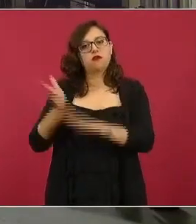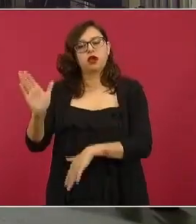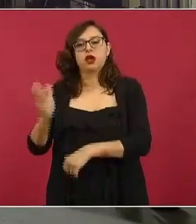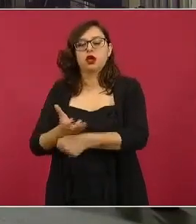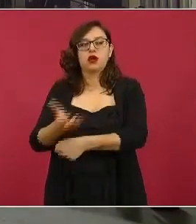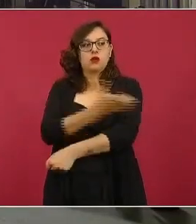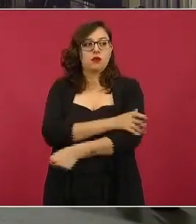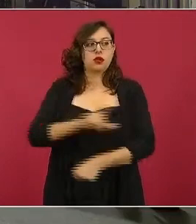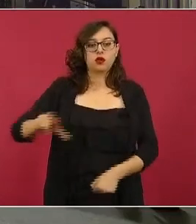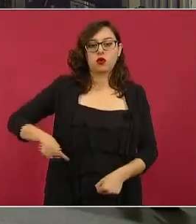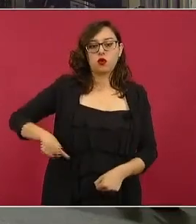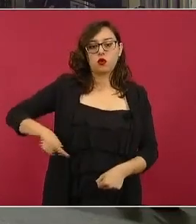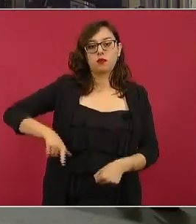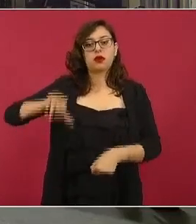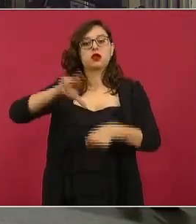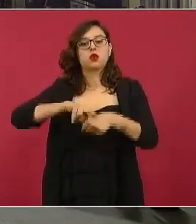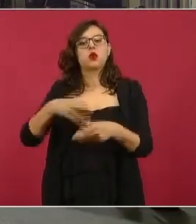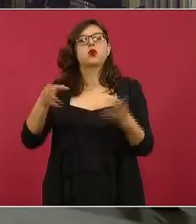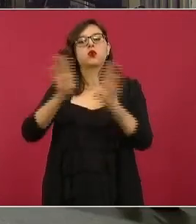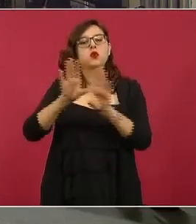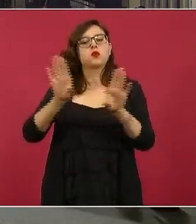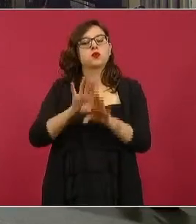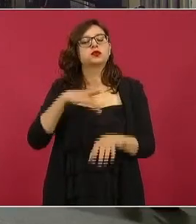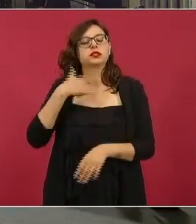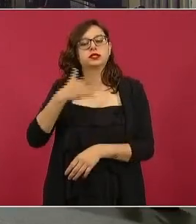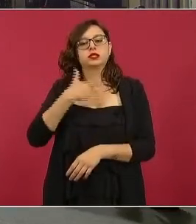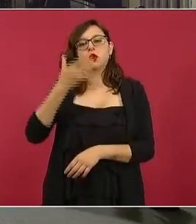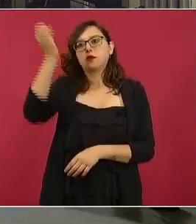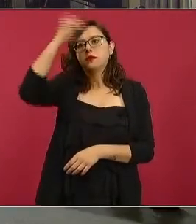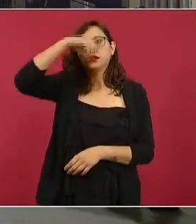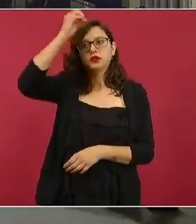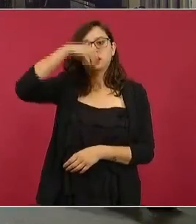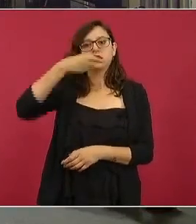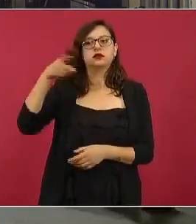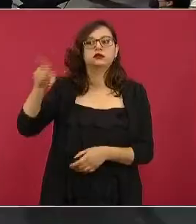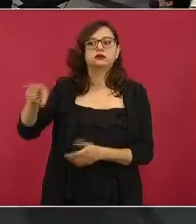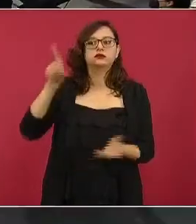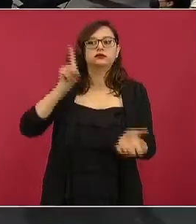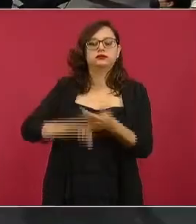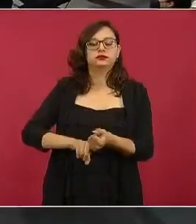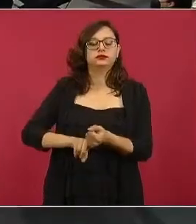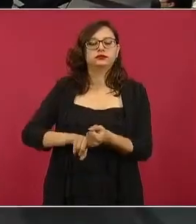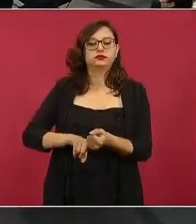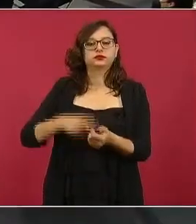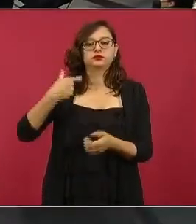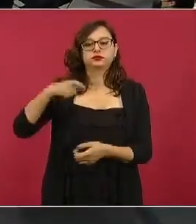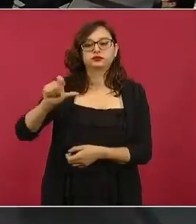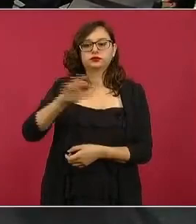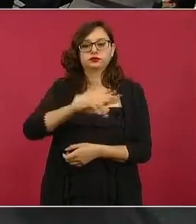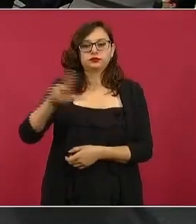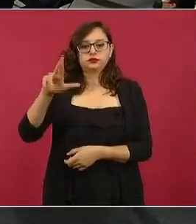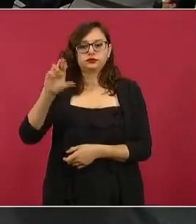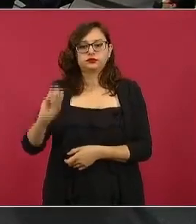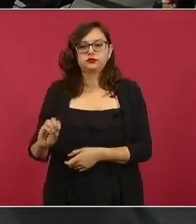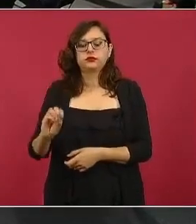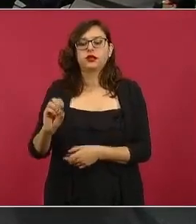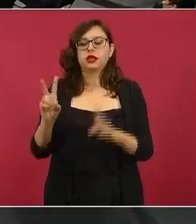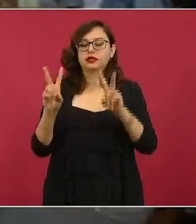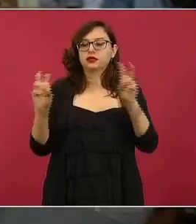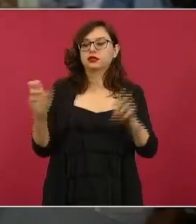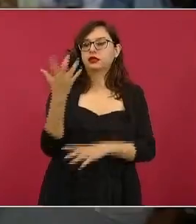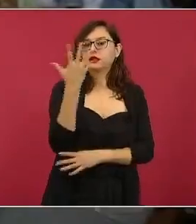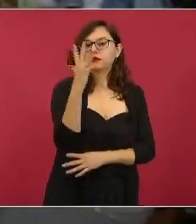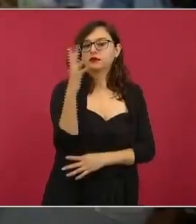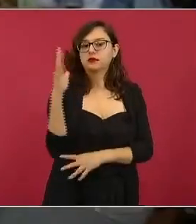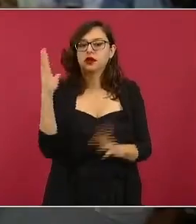y que opinó al respecto sobre esas denuncias que hay a veces allá en Quintana Roo sobre la deforestación que